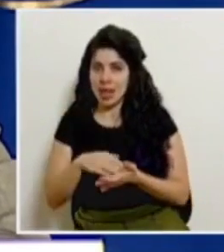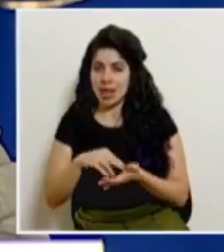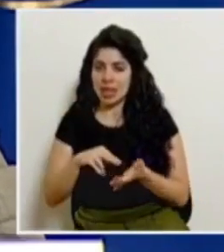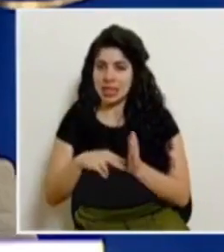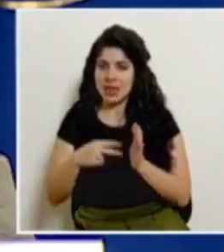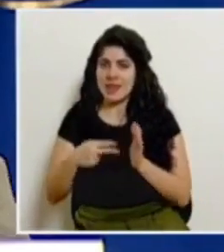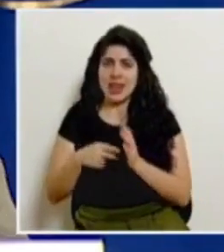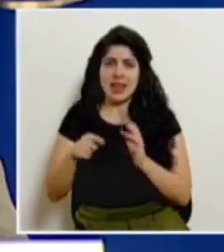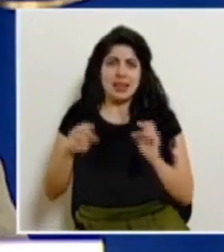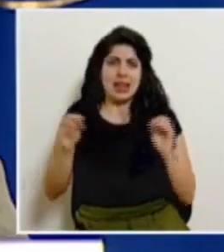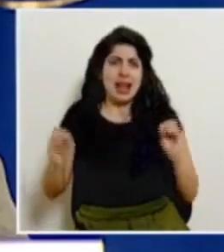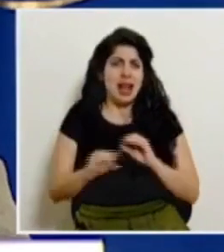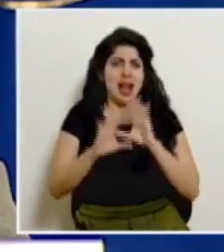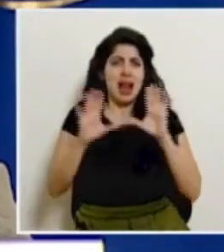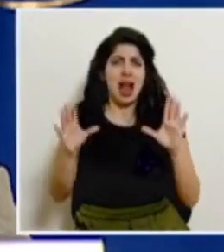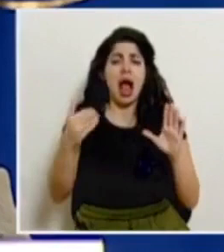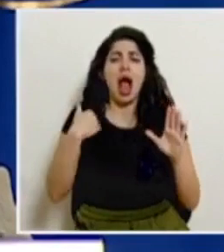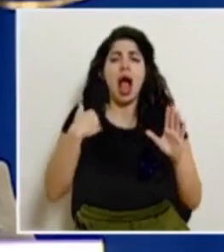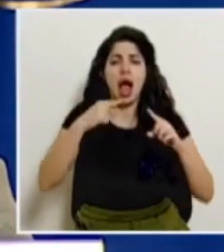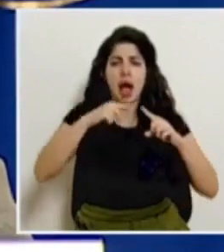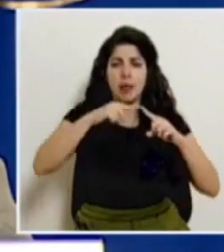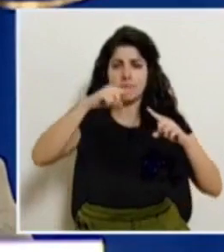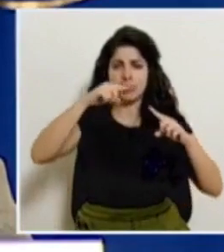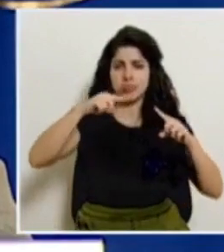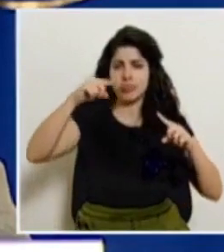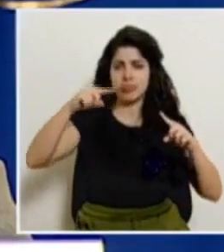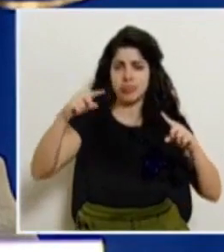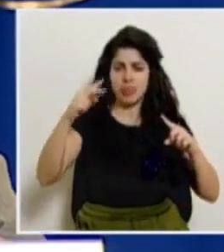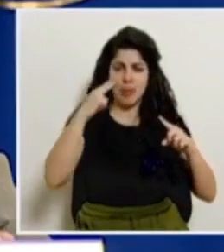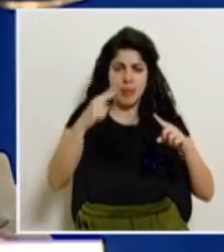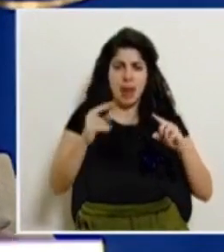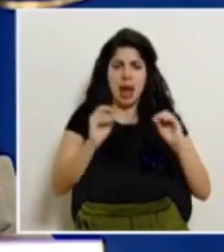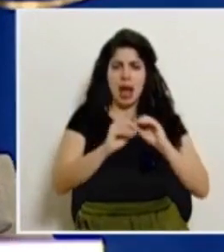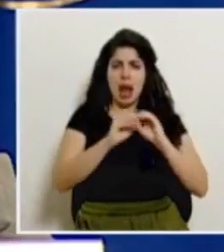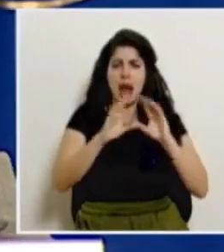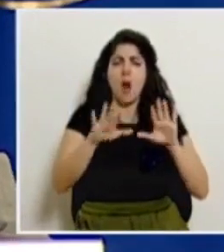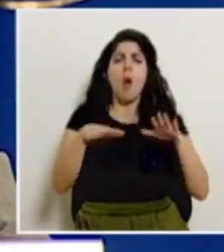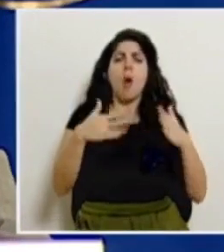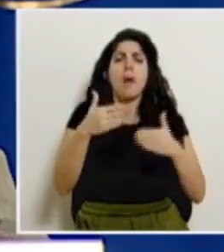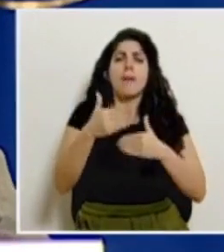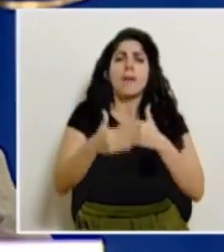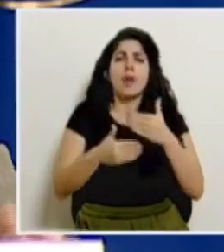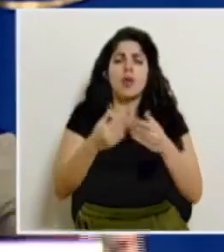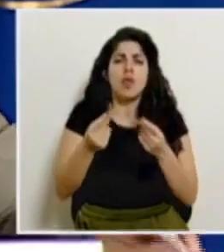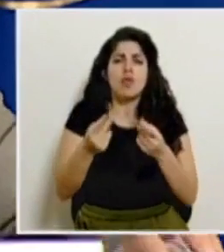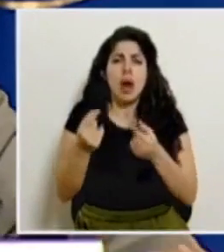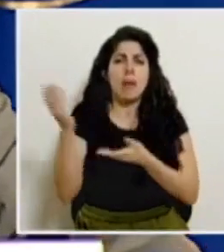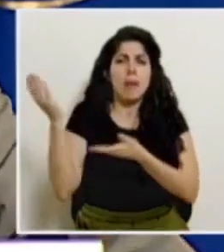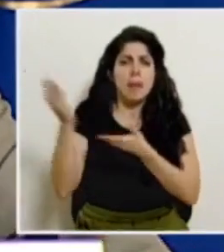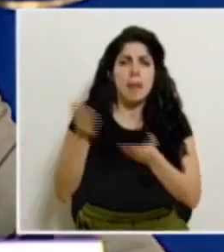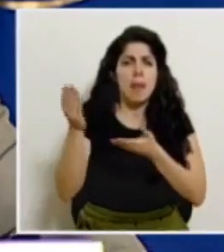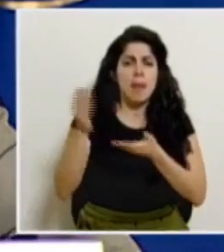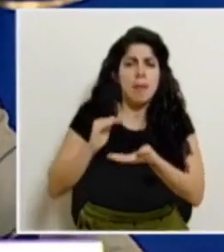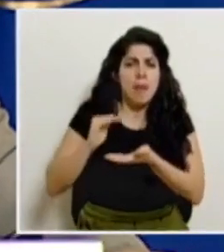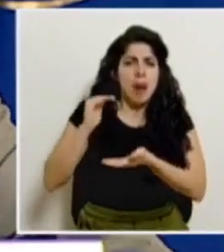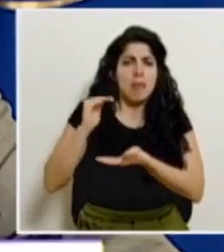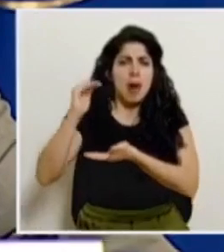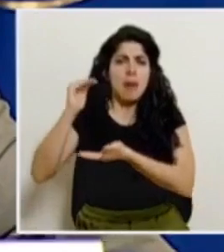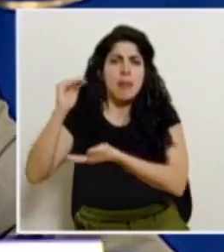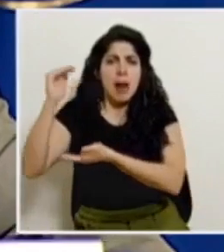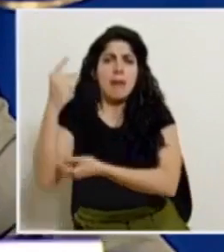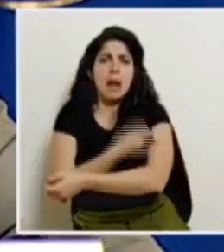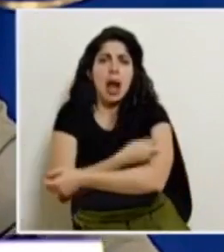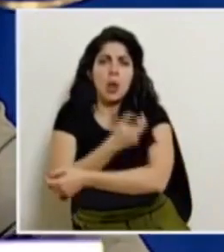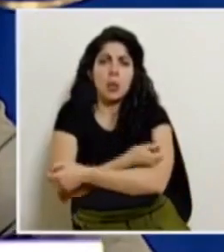está más que claro. De hecho, tenemos un gráfico que nos permite visualizar cómo se ha desarrollado ese proceso de aceleración de las vacunas